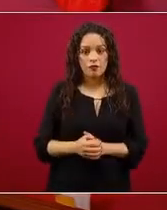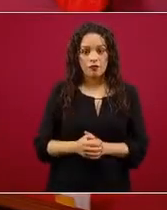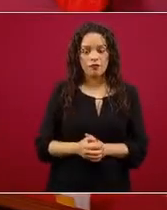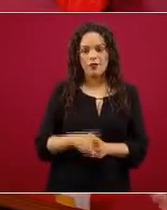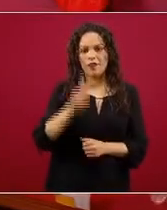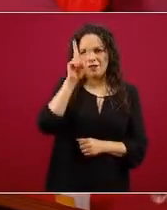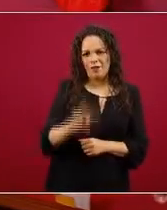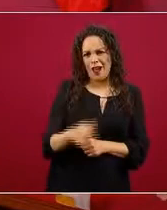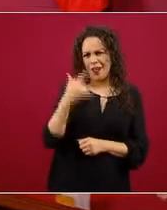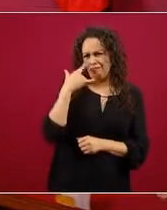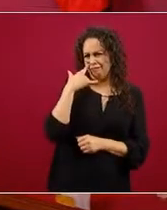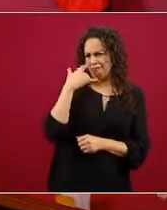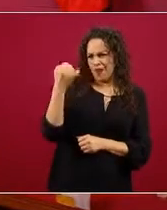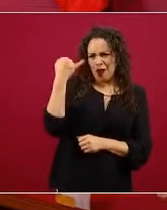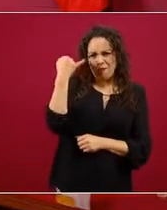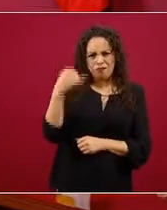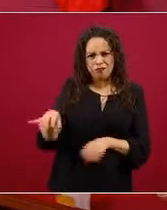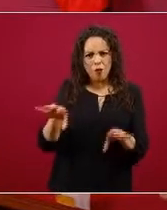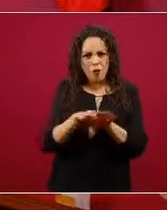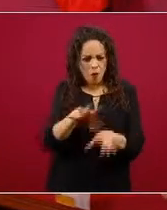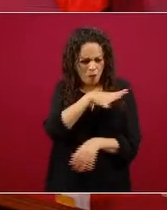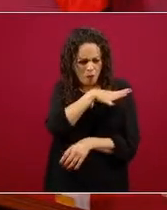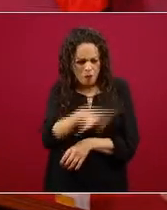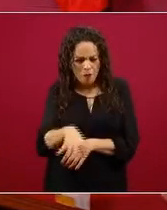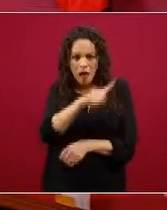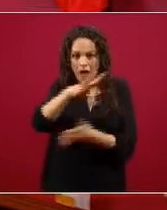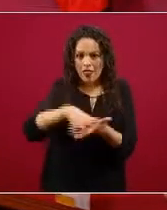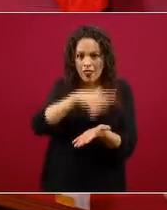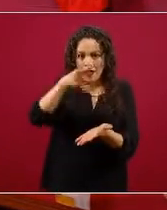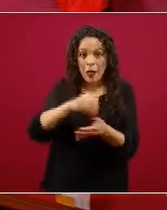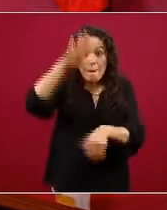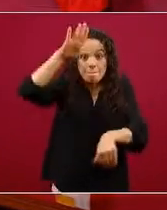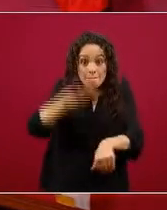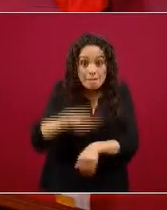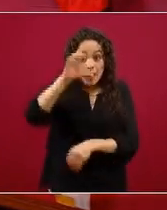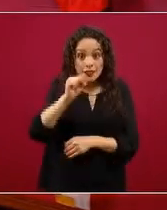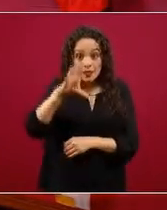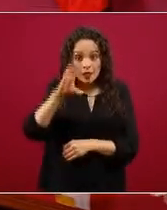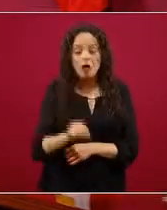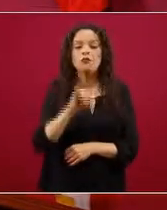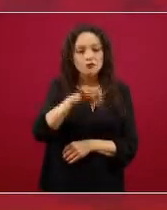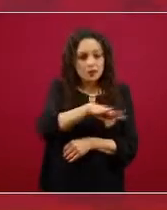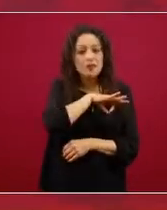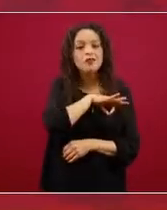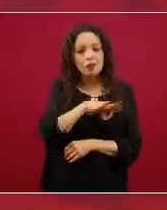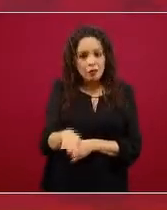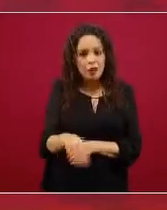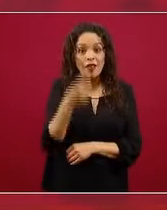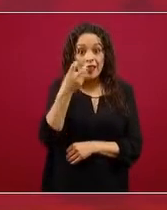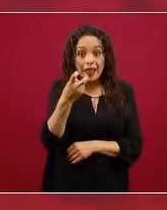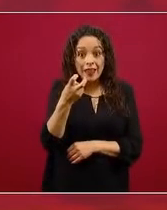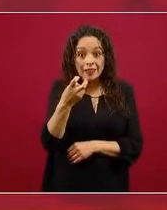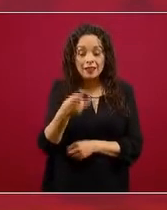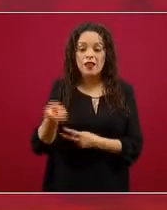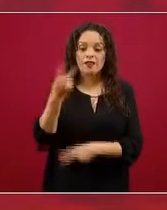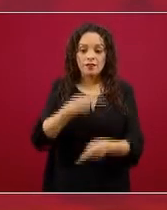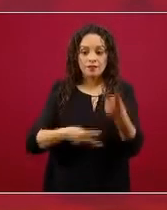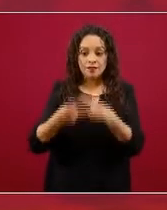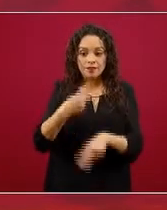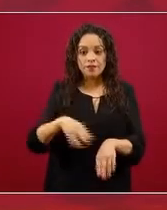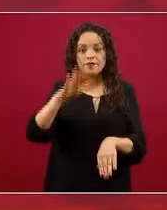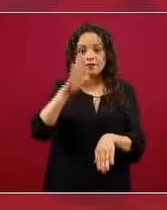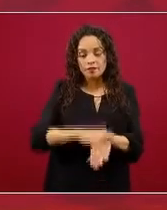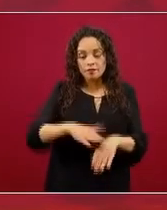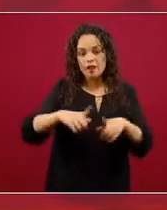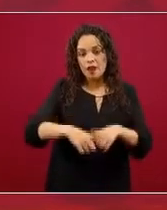seco, bueno, en las zonas desérticas, en los márgenes, se va expandiendo la zona de sequía. Y esto ha precipitado que se